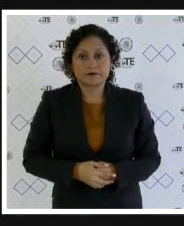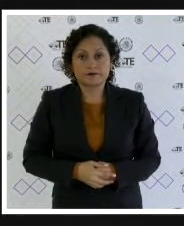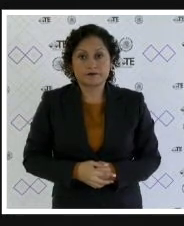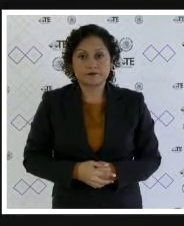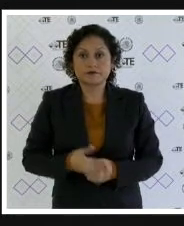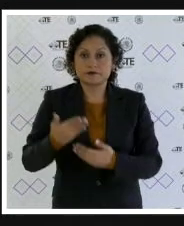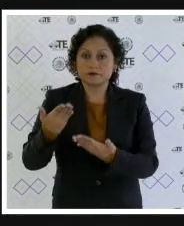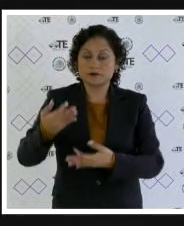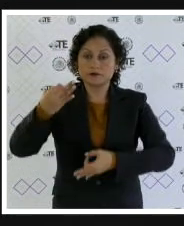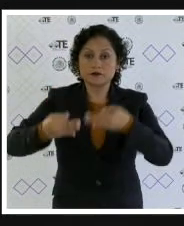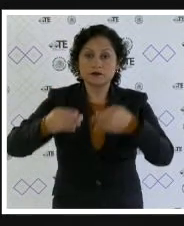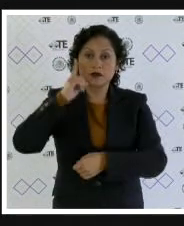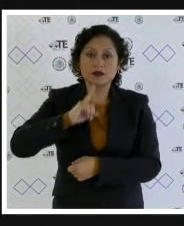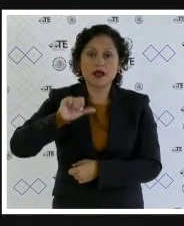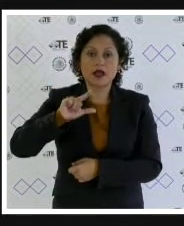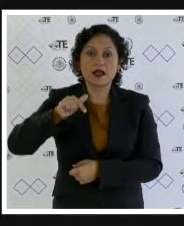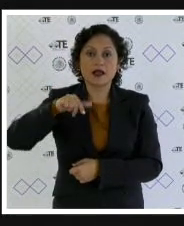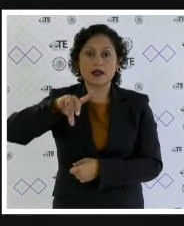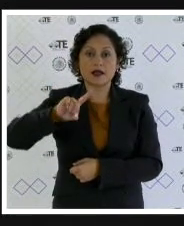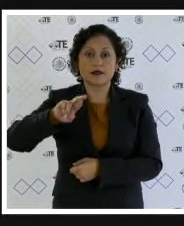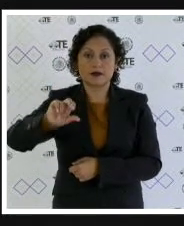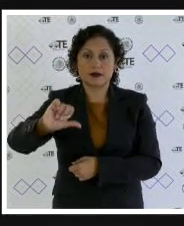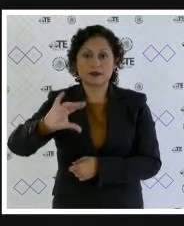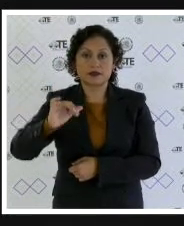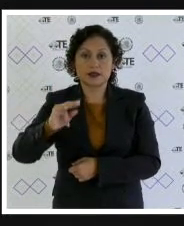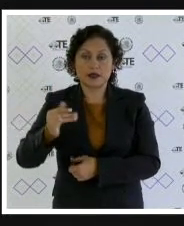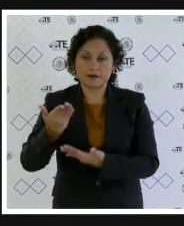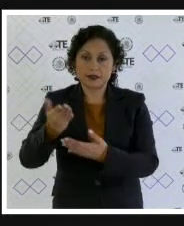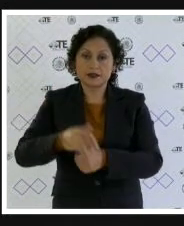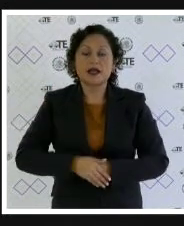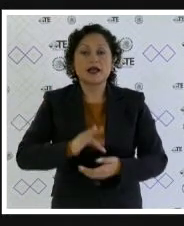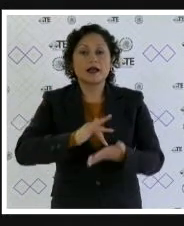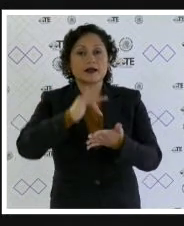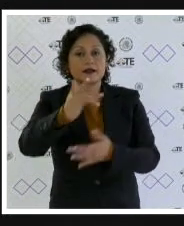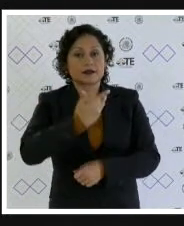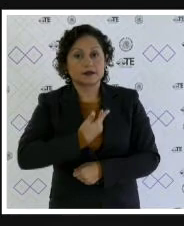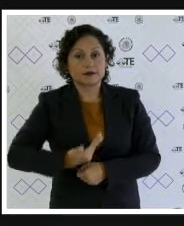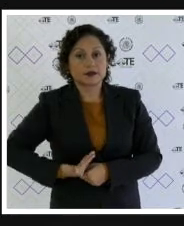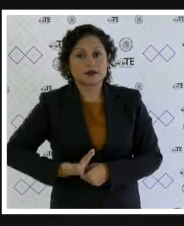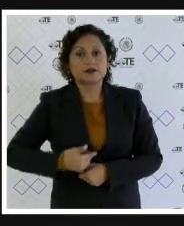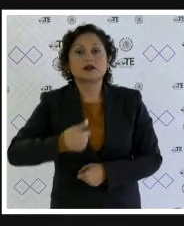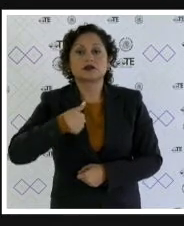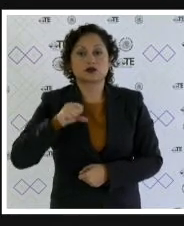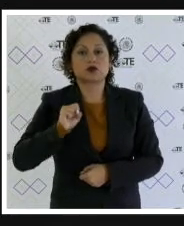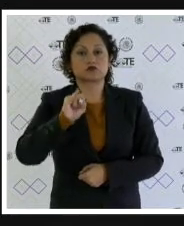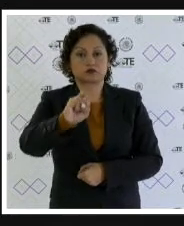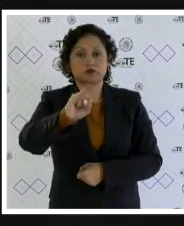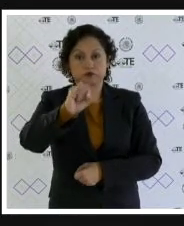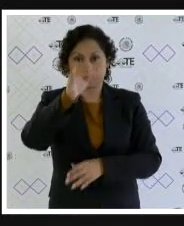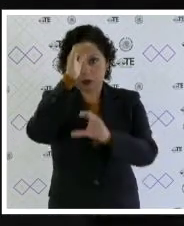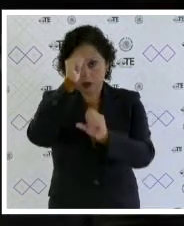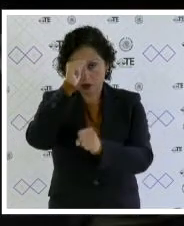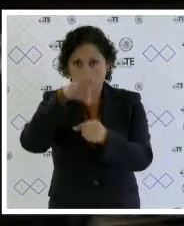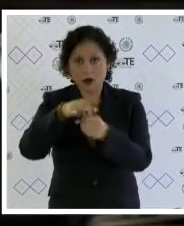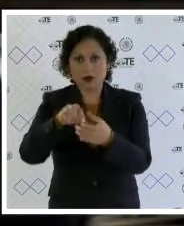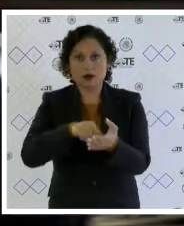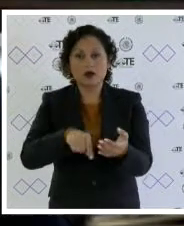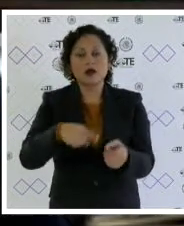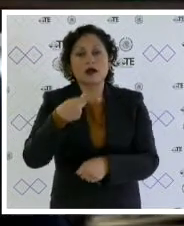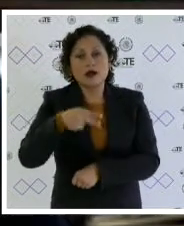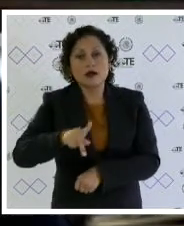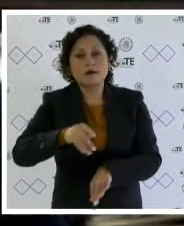magistrada Alejandra Chávez por favor tiene el uso de la voz gracias presidente yo votaría a favor de los proyectos pero en el juicio electoral